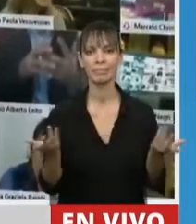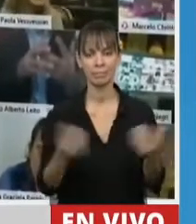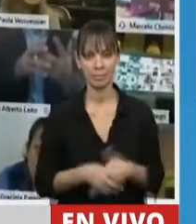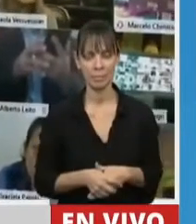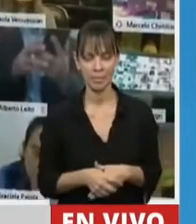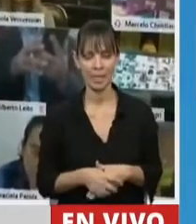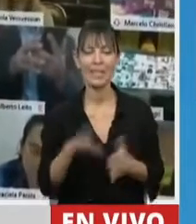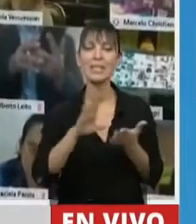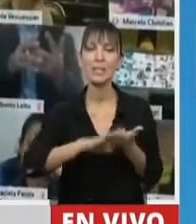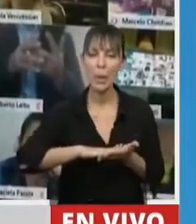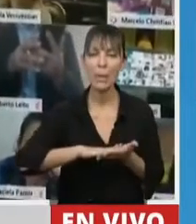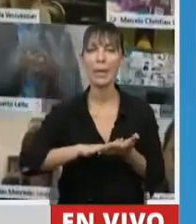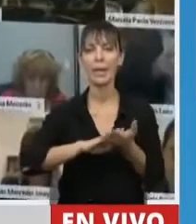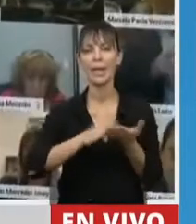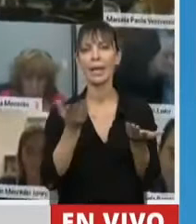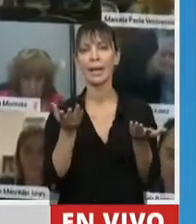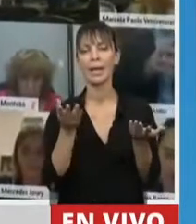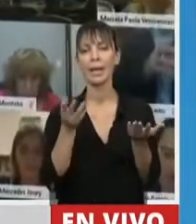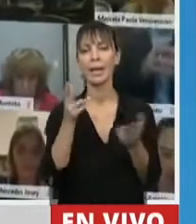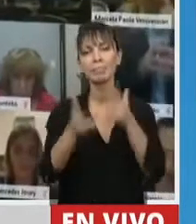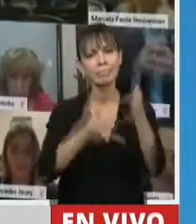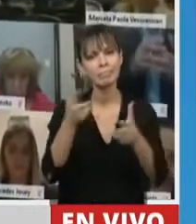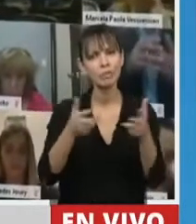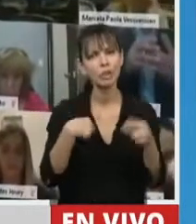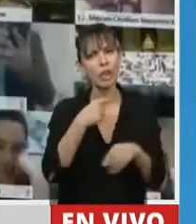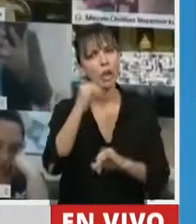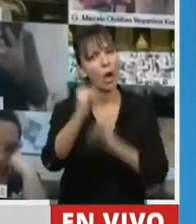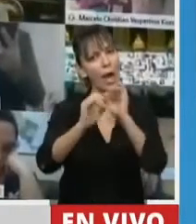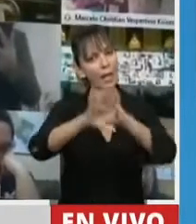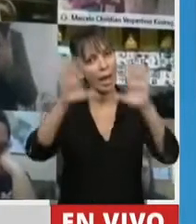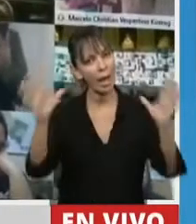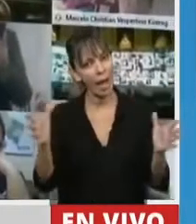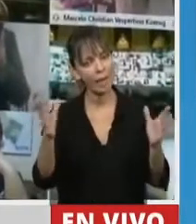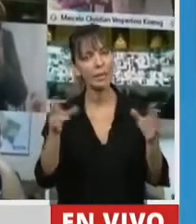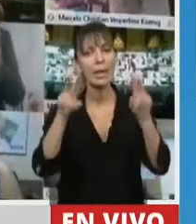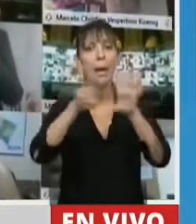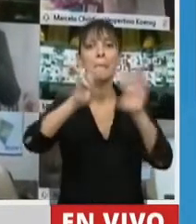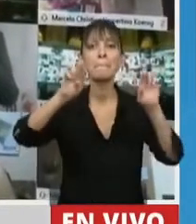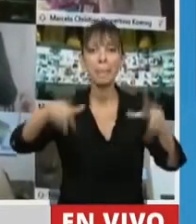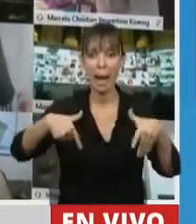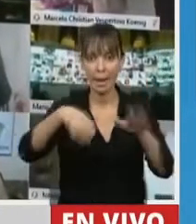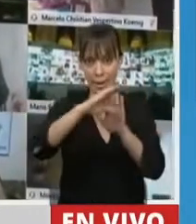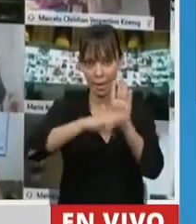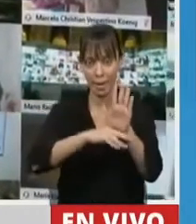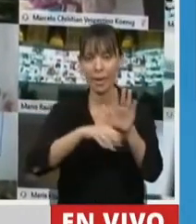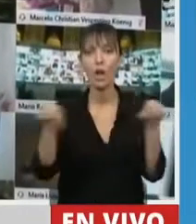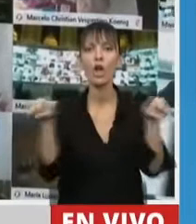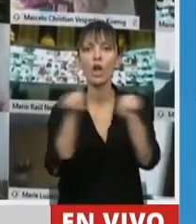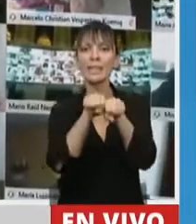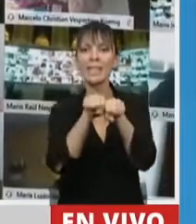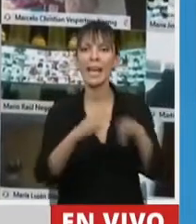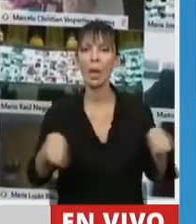respecto a lo que se mencionaba, y quiero reivindicar y aclarar, Conectar Igualdad en su momento fue un programa cuestionadísimo.